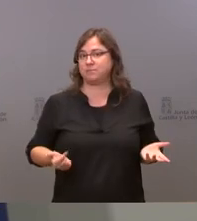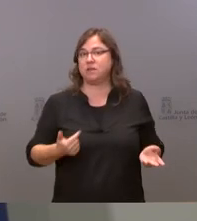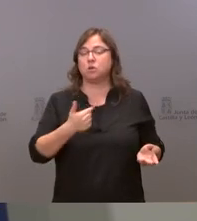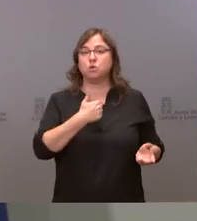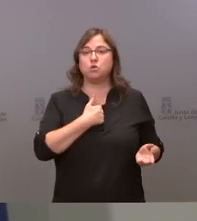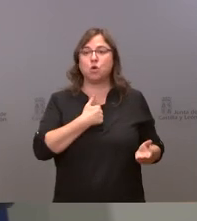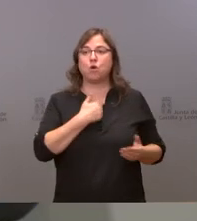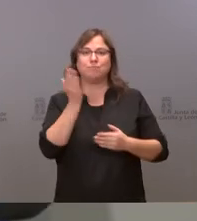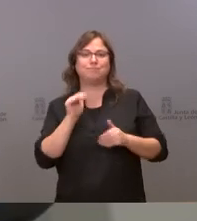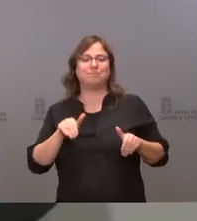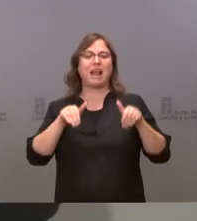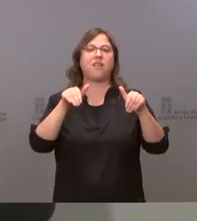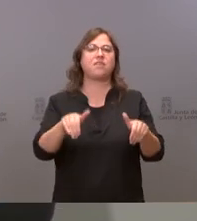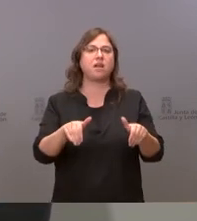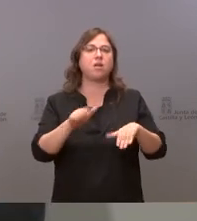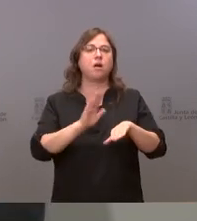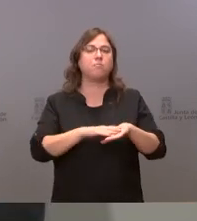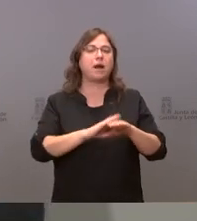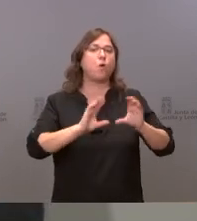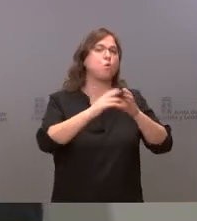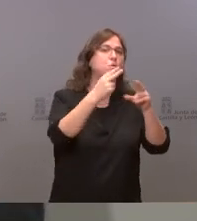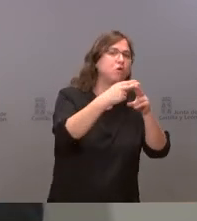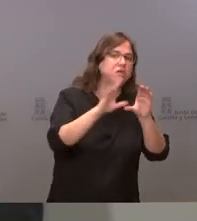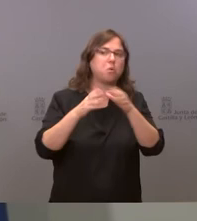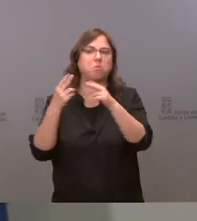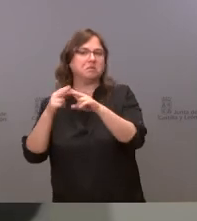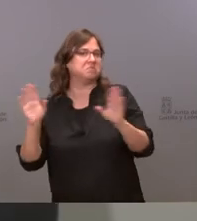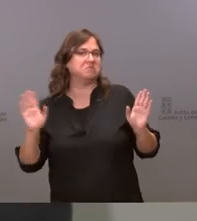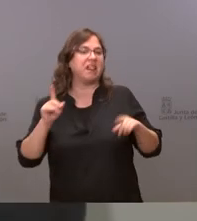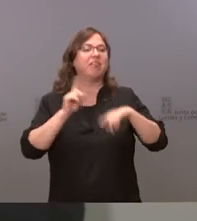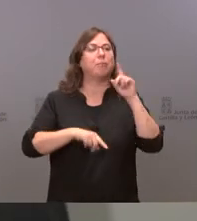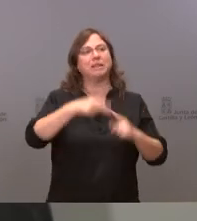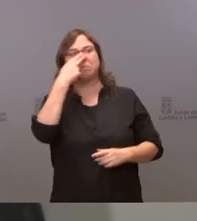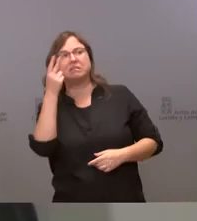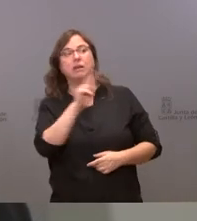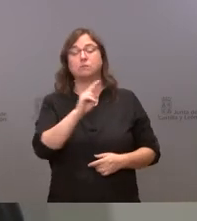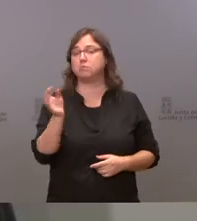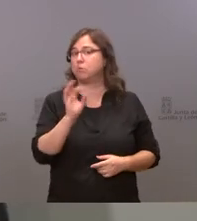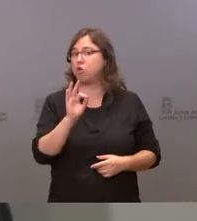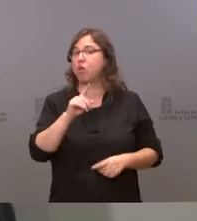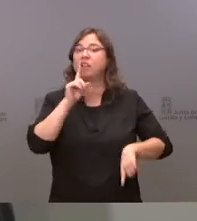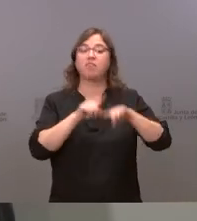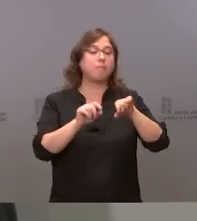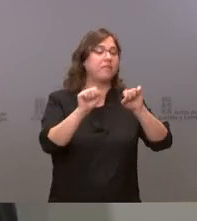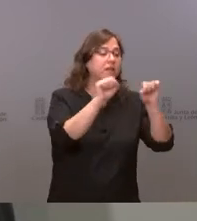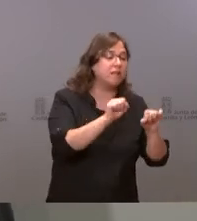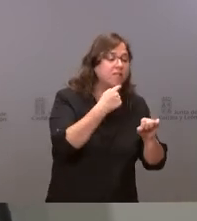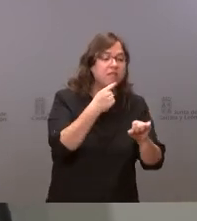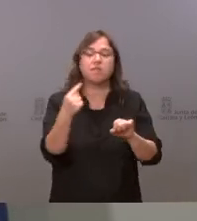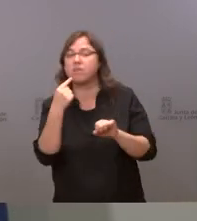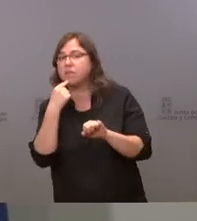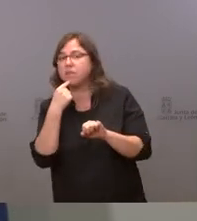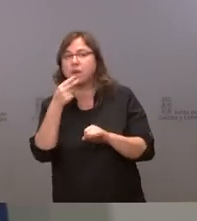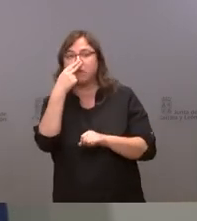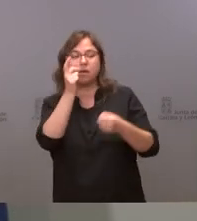presento por un partido o por otro según le vaya sino según lo que defienda y esa